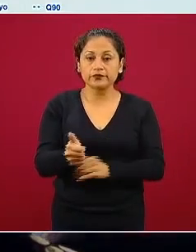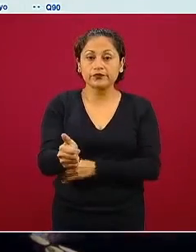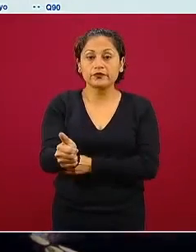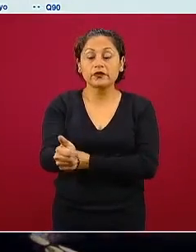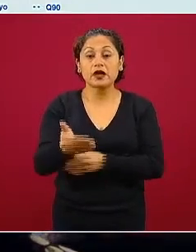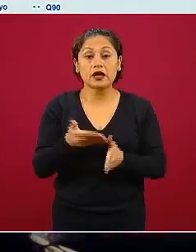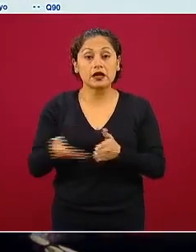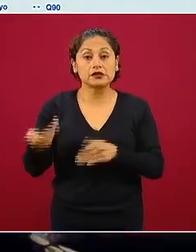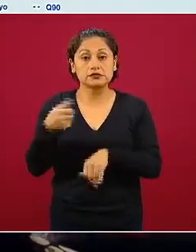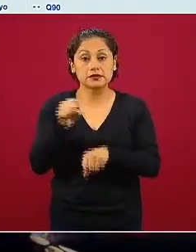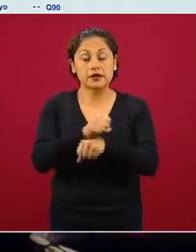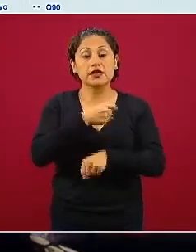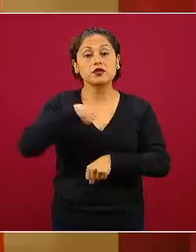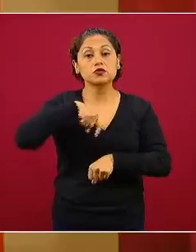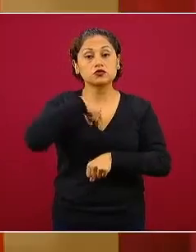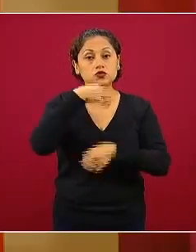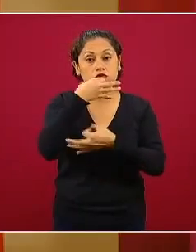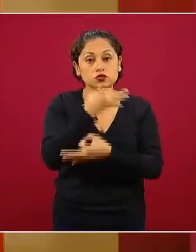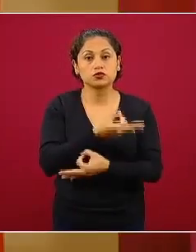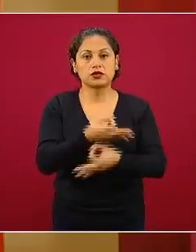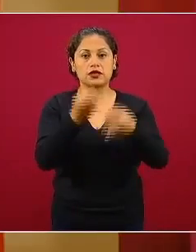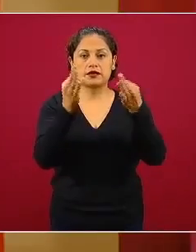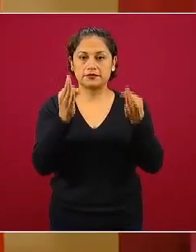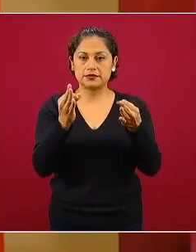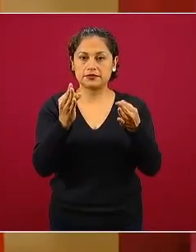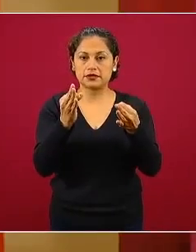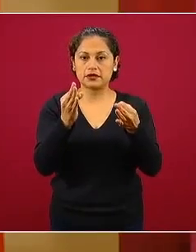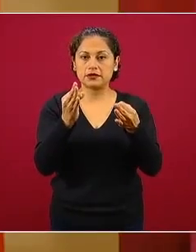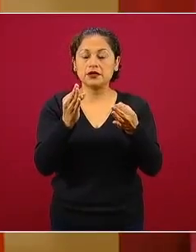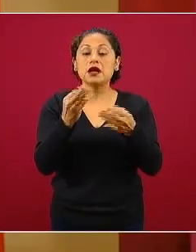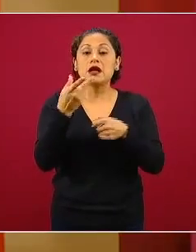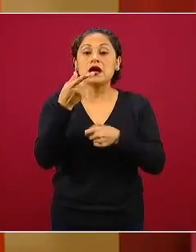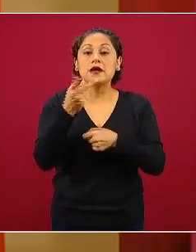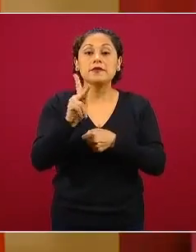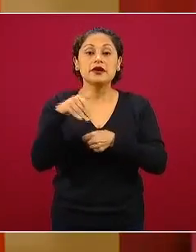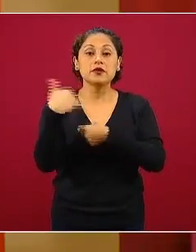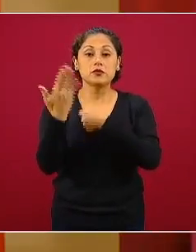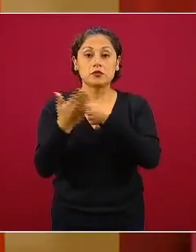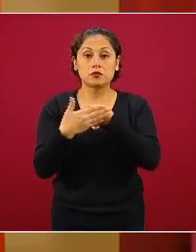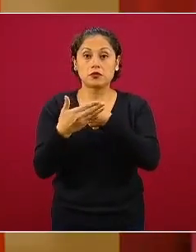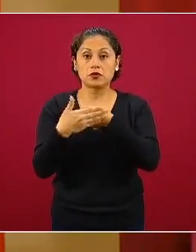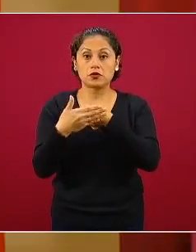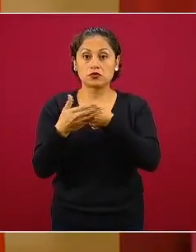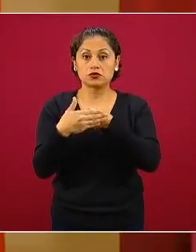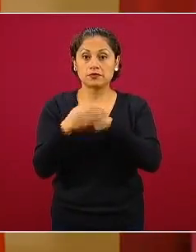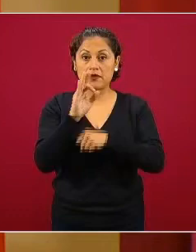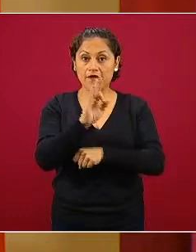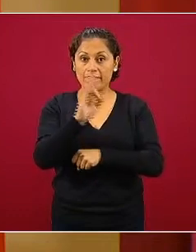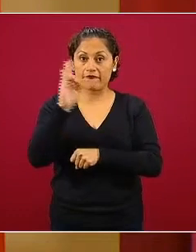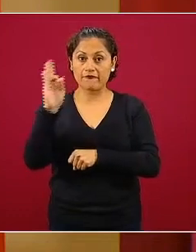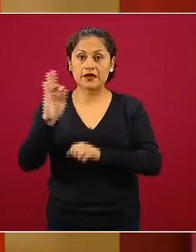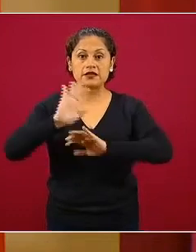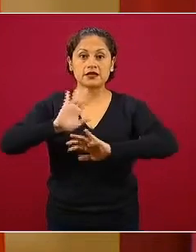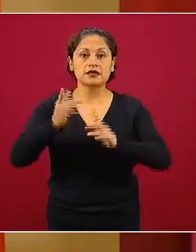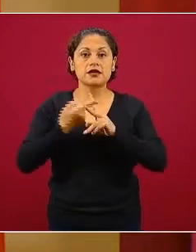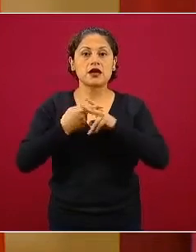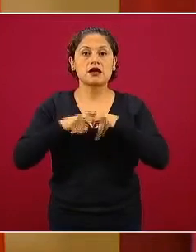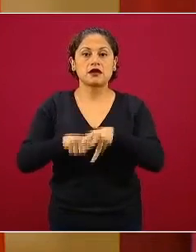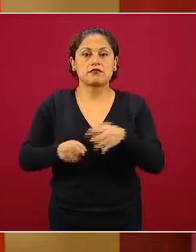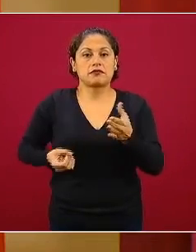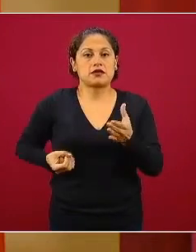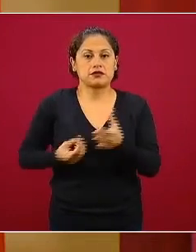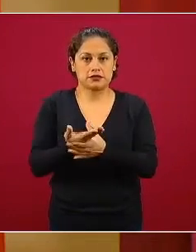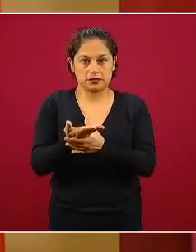de esta semana tenemos que preparar la salida de la jornada nacional de sana distancia porque está programada para terminar